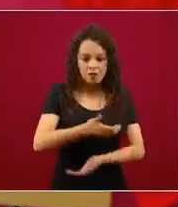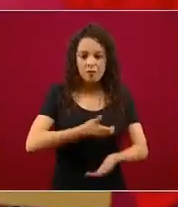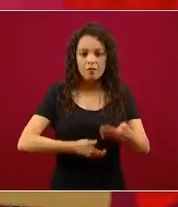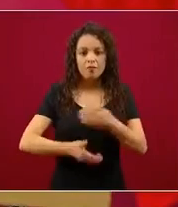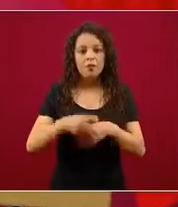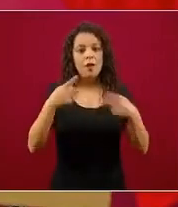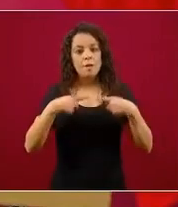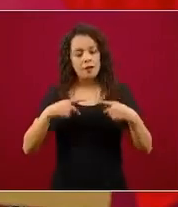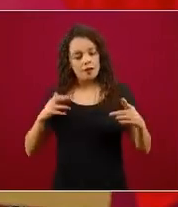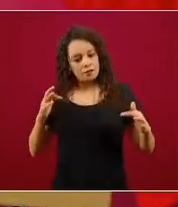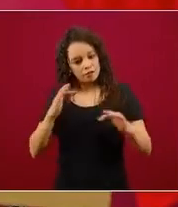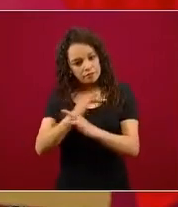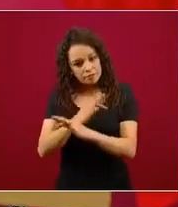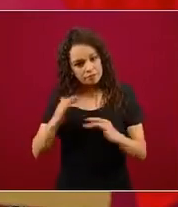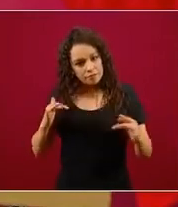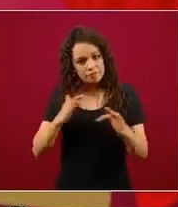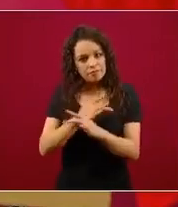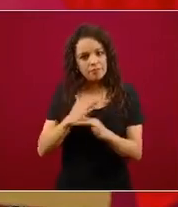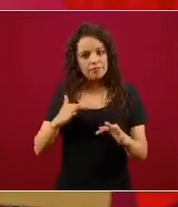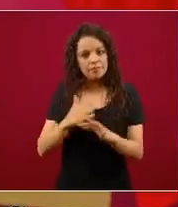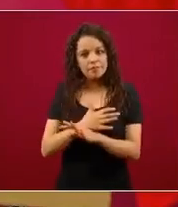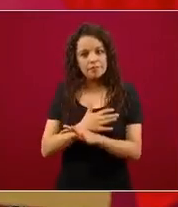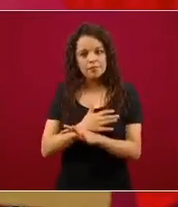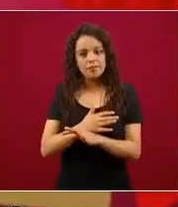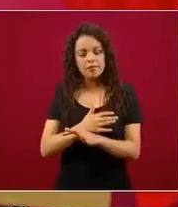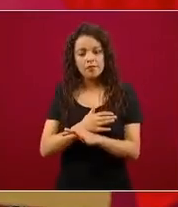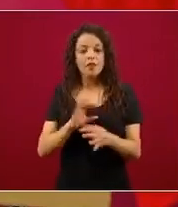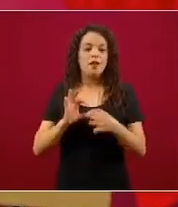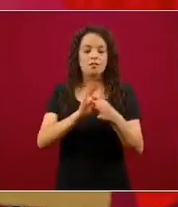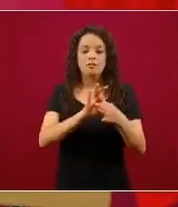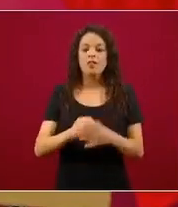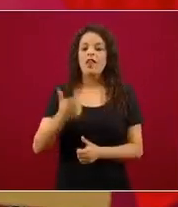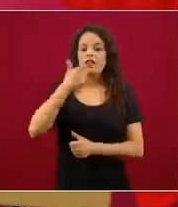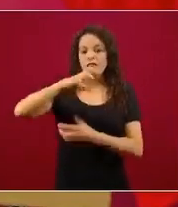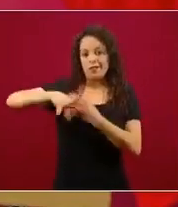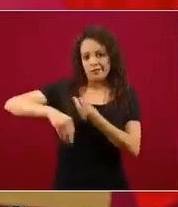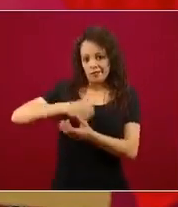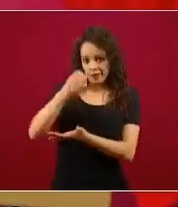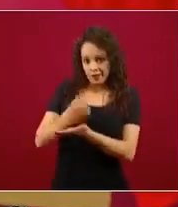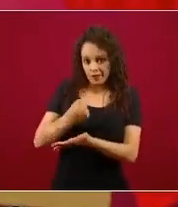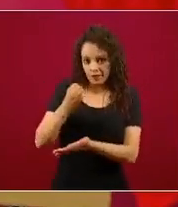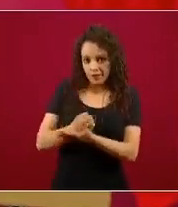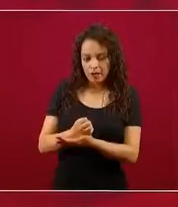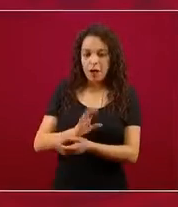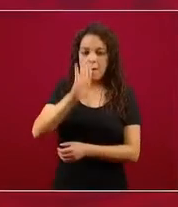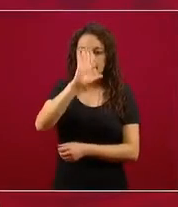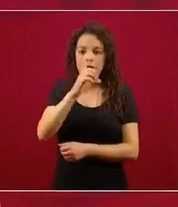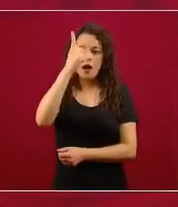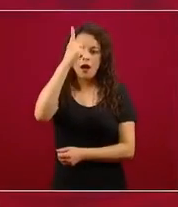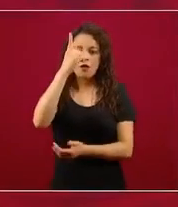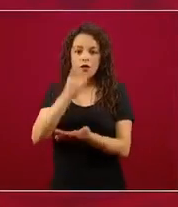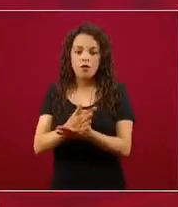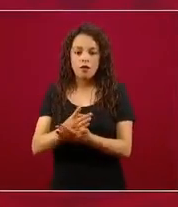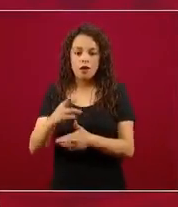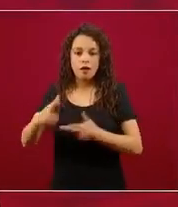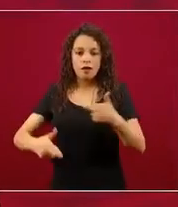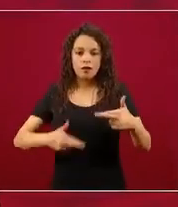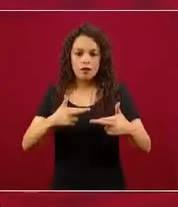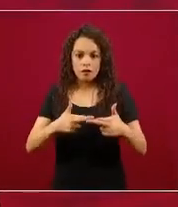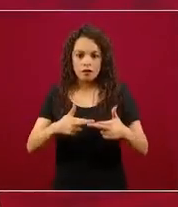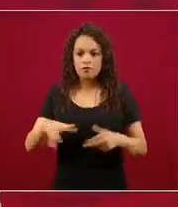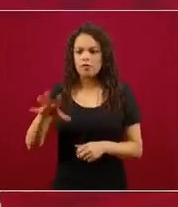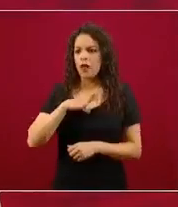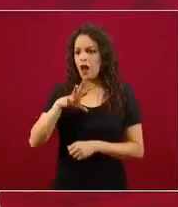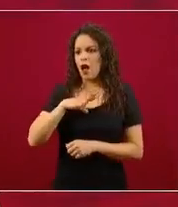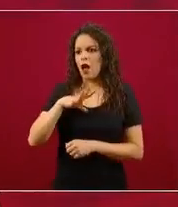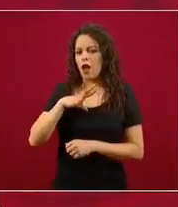entre personas, hay dependencias económicas y se comportan prácticamente como una sola región. Hay varias en el país. El